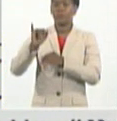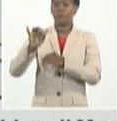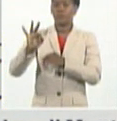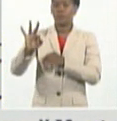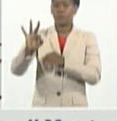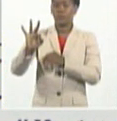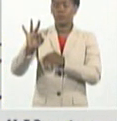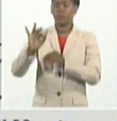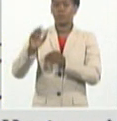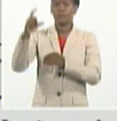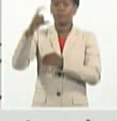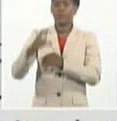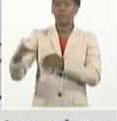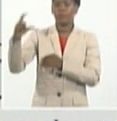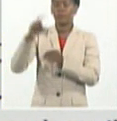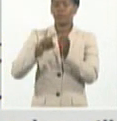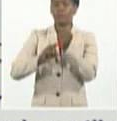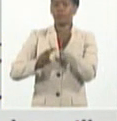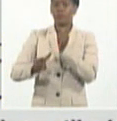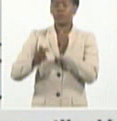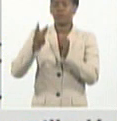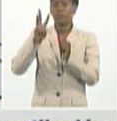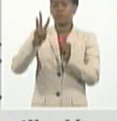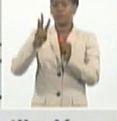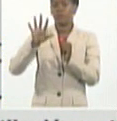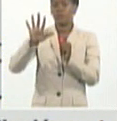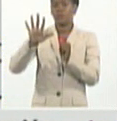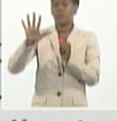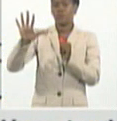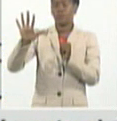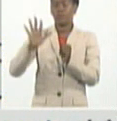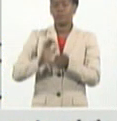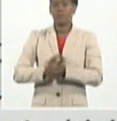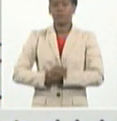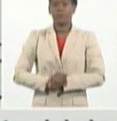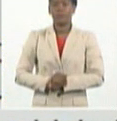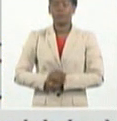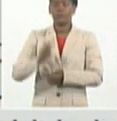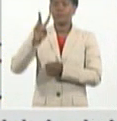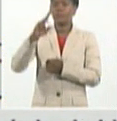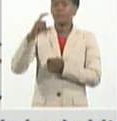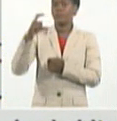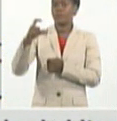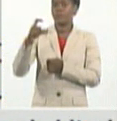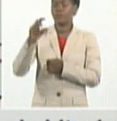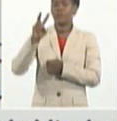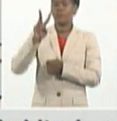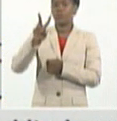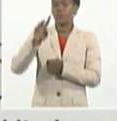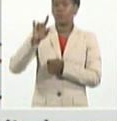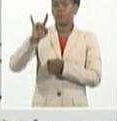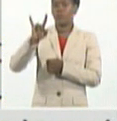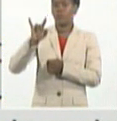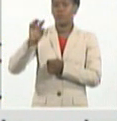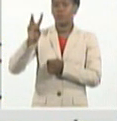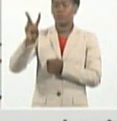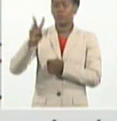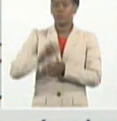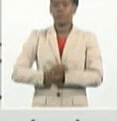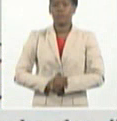Camagüey, 355. Villaclara, 292.